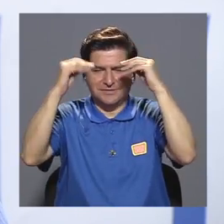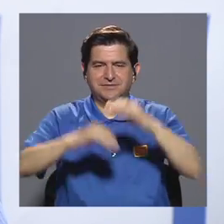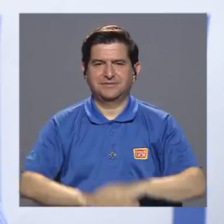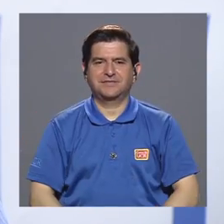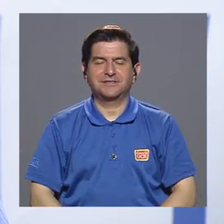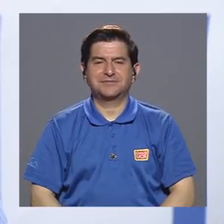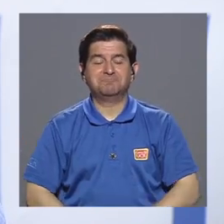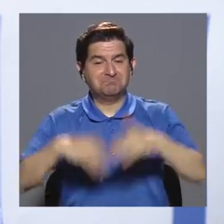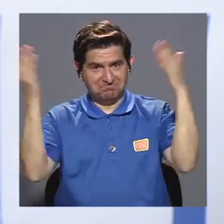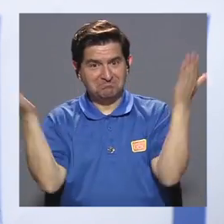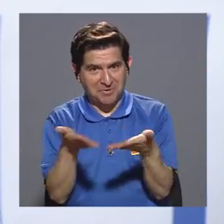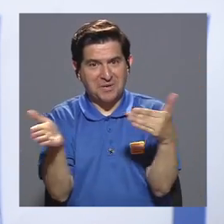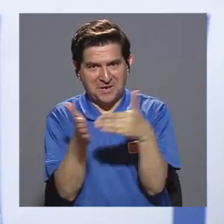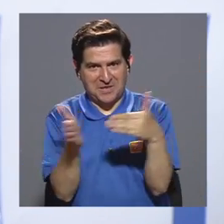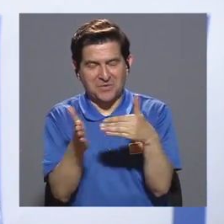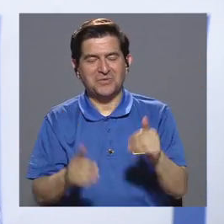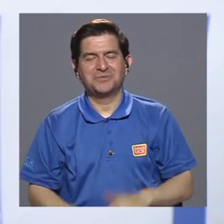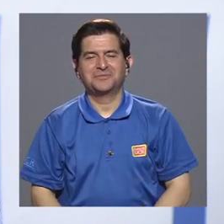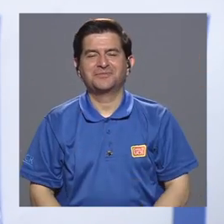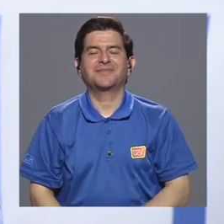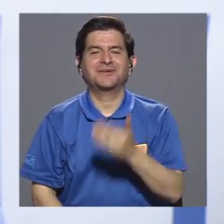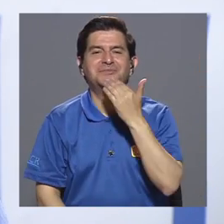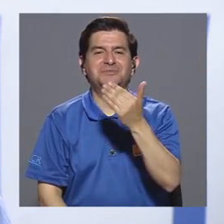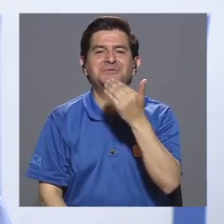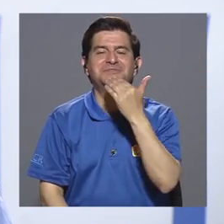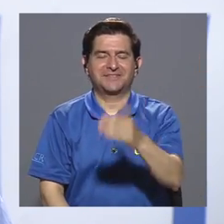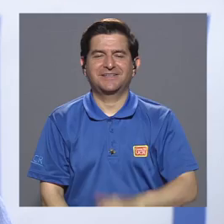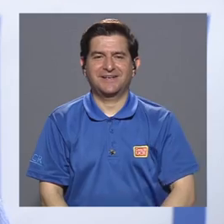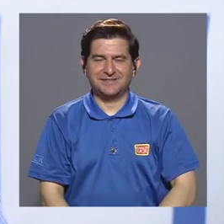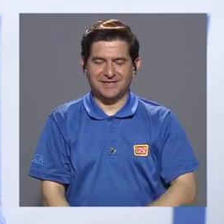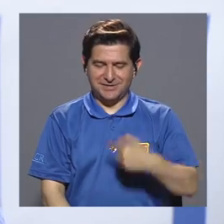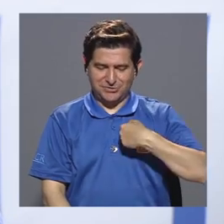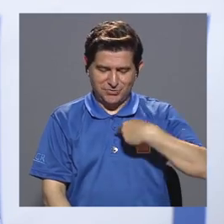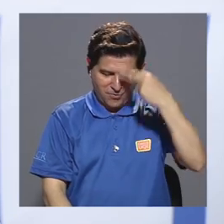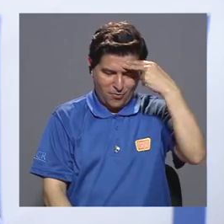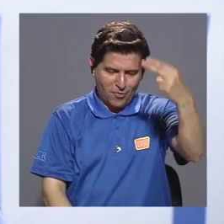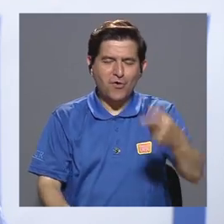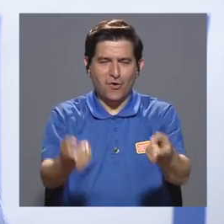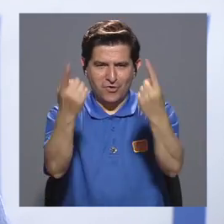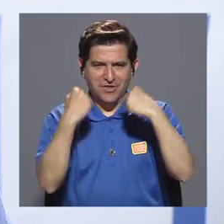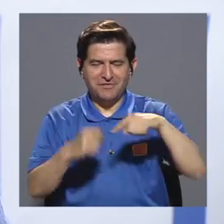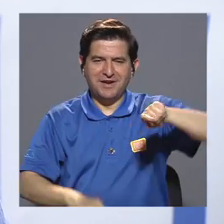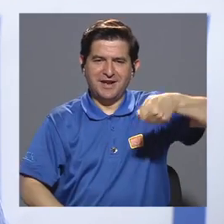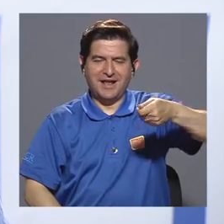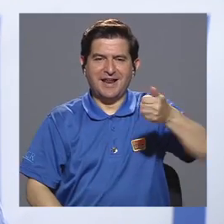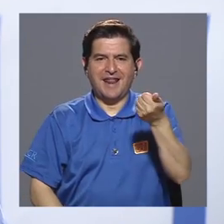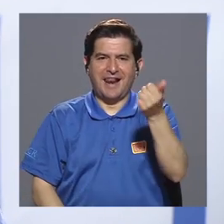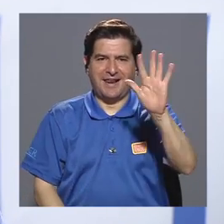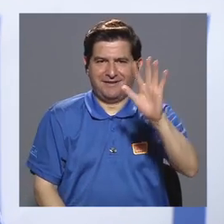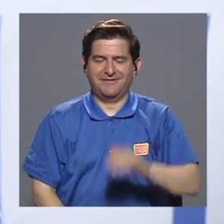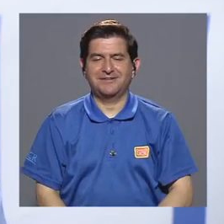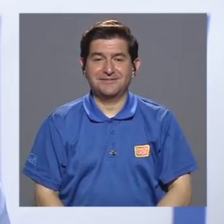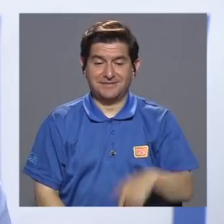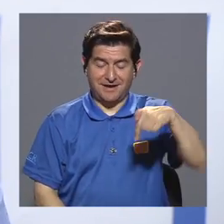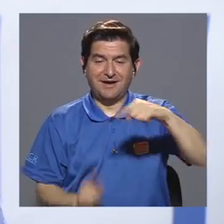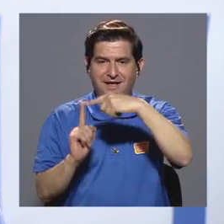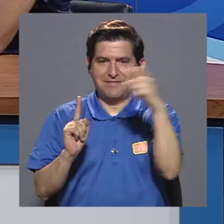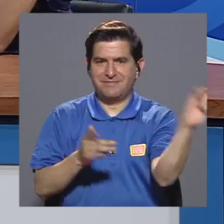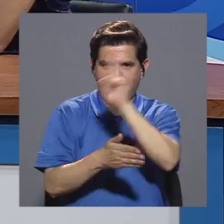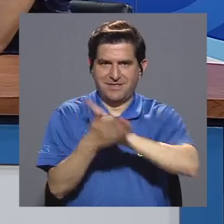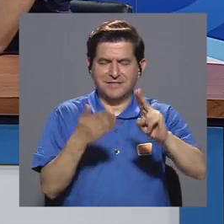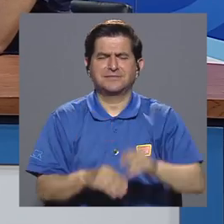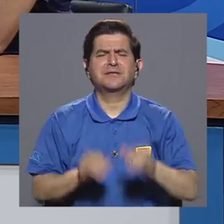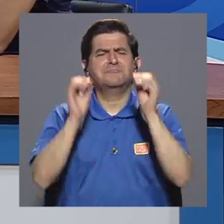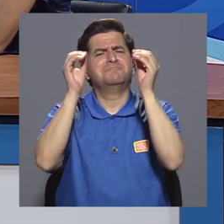Información. Rolando, bienvenido nuevamente desde la U. Gracias María, para mí es un honor estar nuevamente acá en Canal 15 y desde la U.